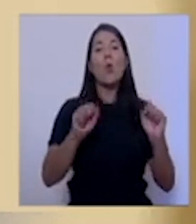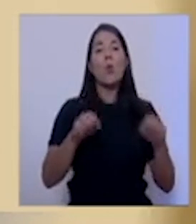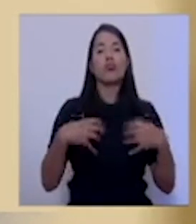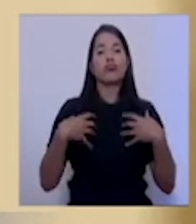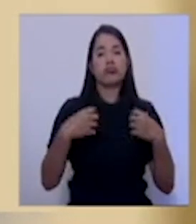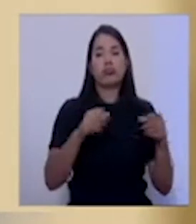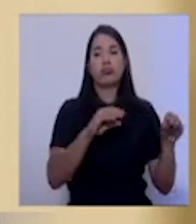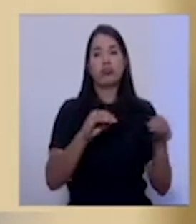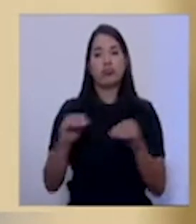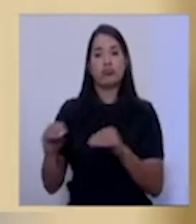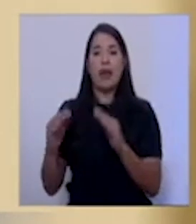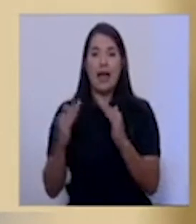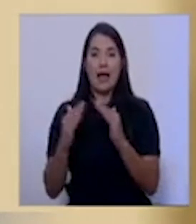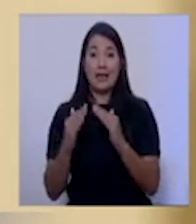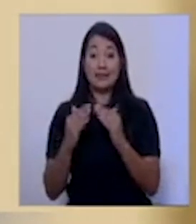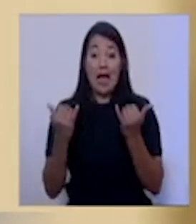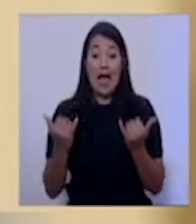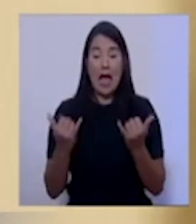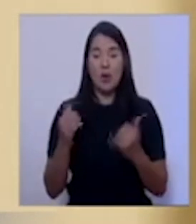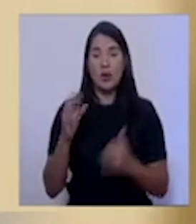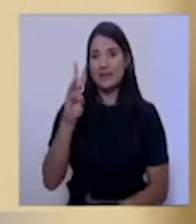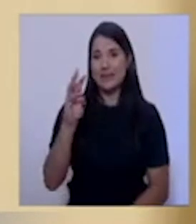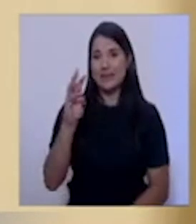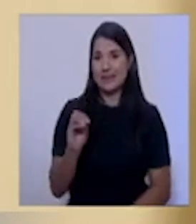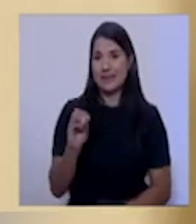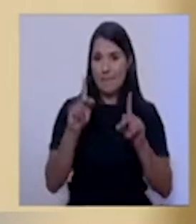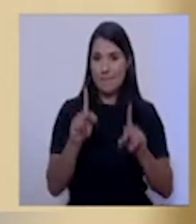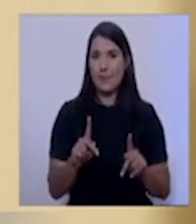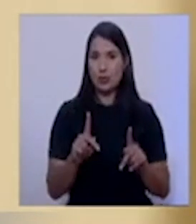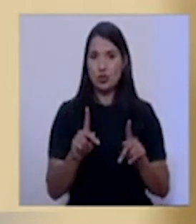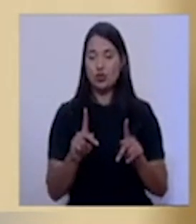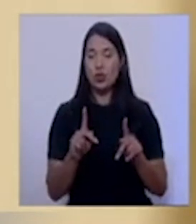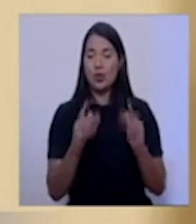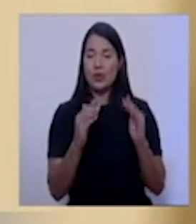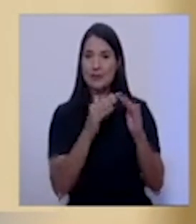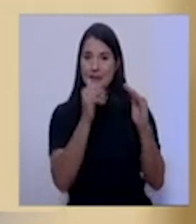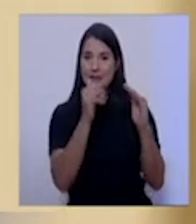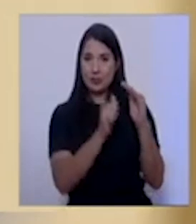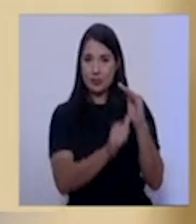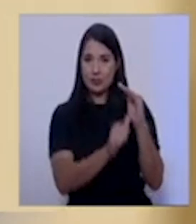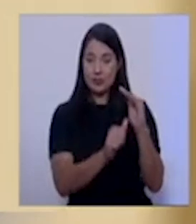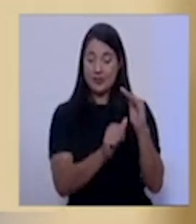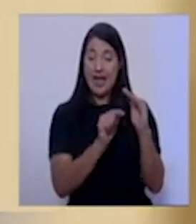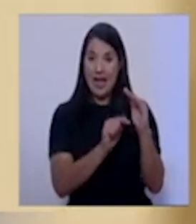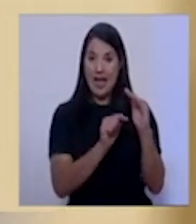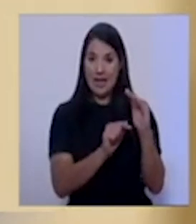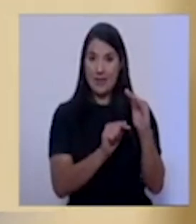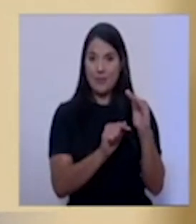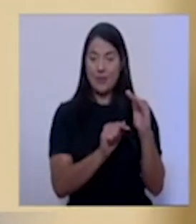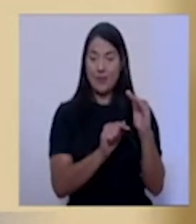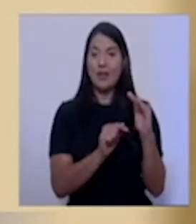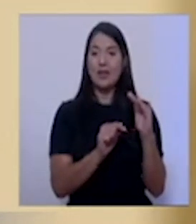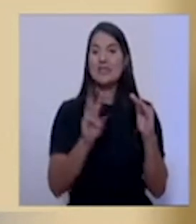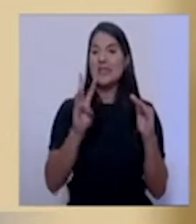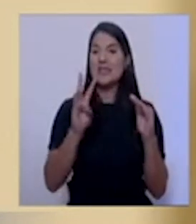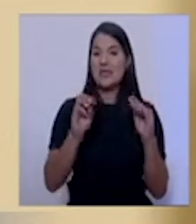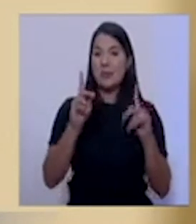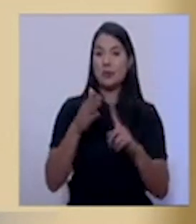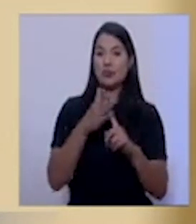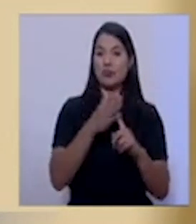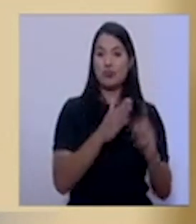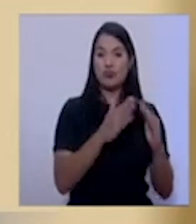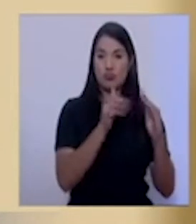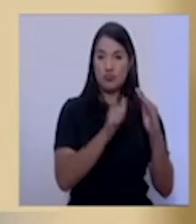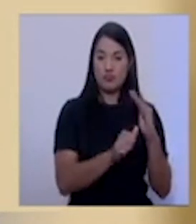actualmente más de 60 personas que están haciendo aislamiento en estos centros, en estos albergues para personas positivas.